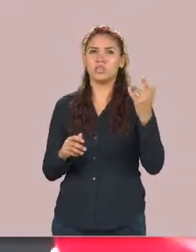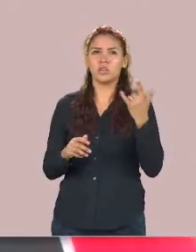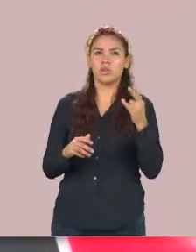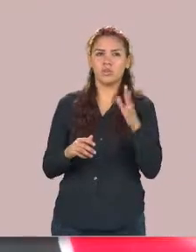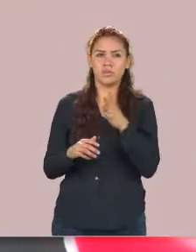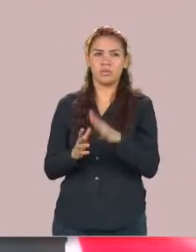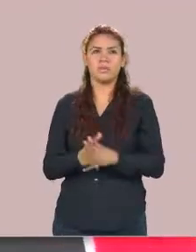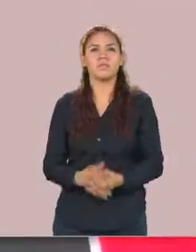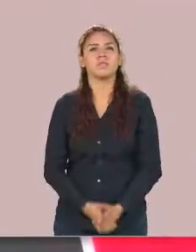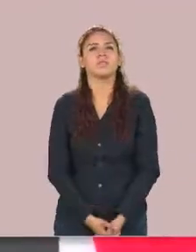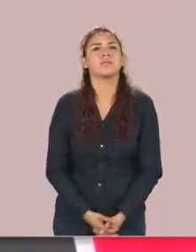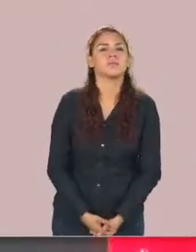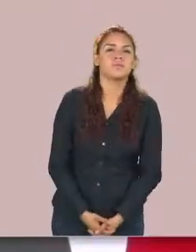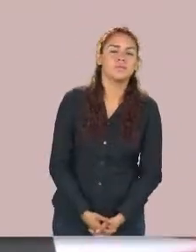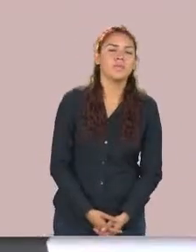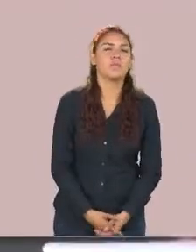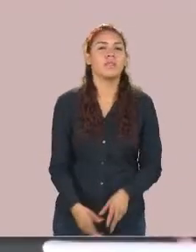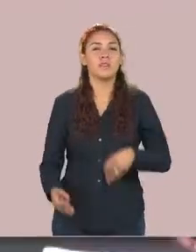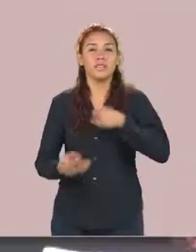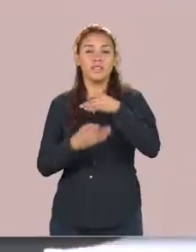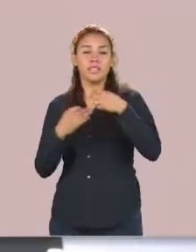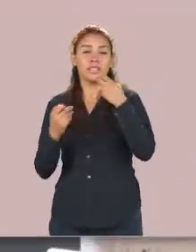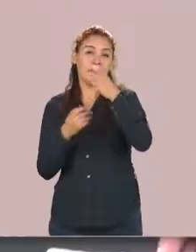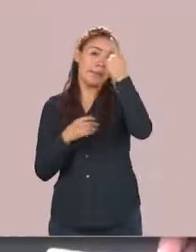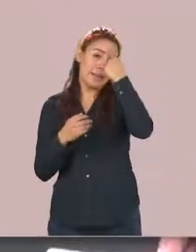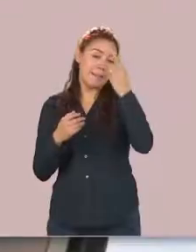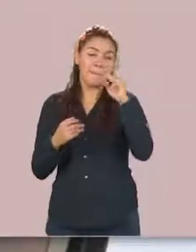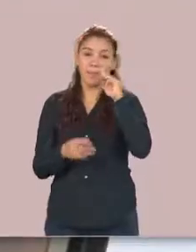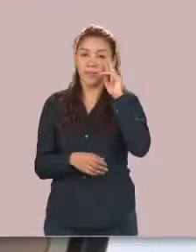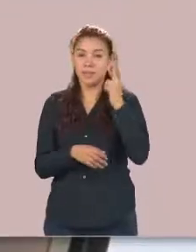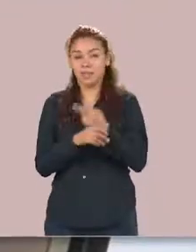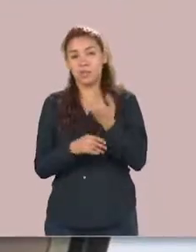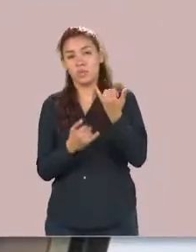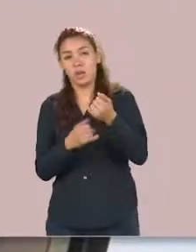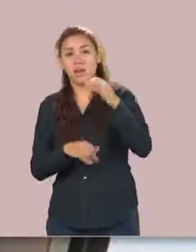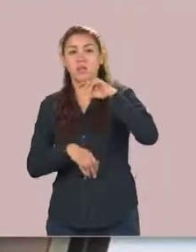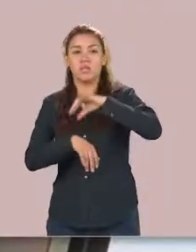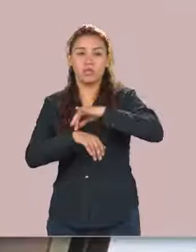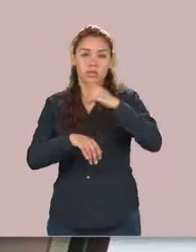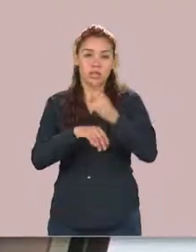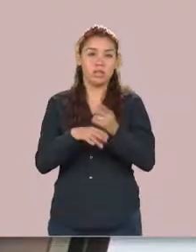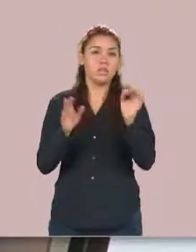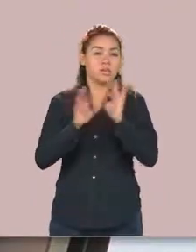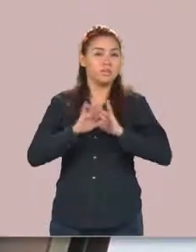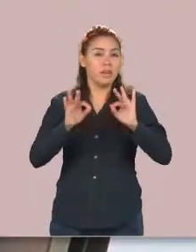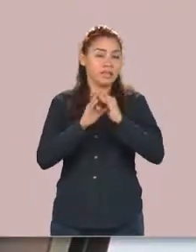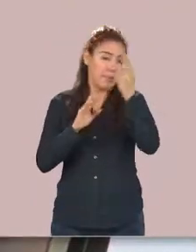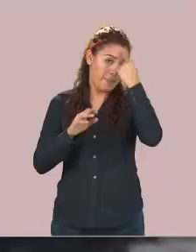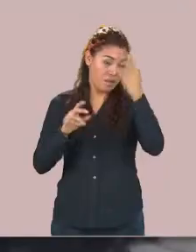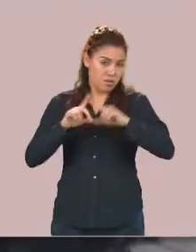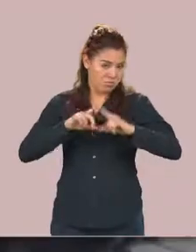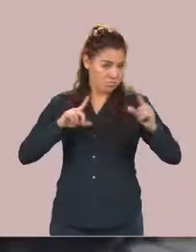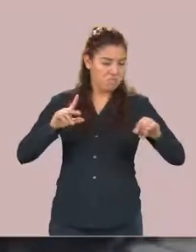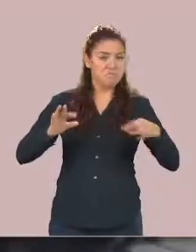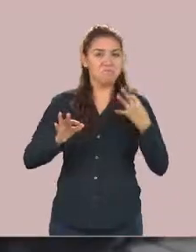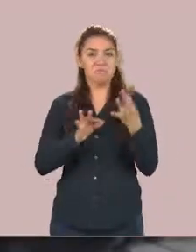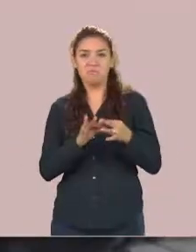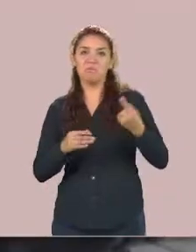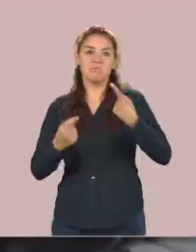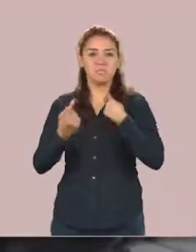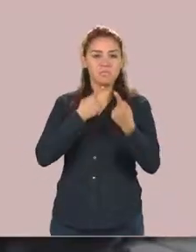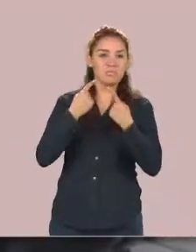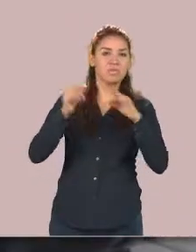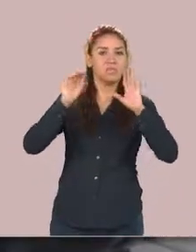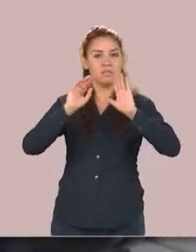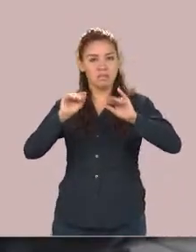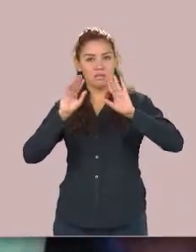La trascendencia que representan tanto la maestría como el doctorado en la institución son acordes al contexto nacional en que se desempeñan los profesionistas de las